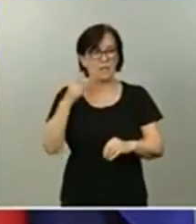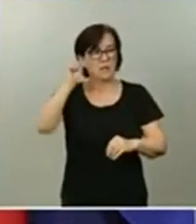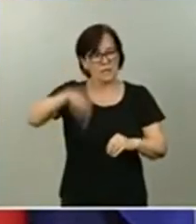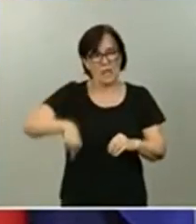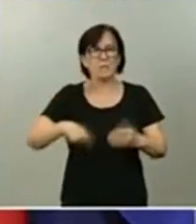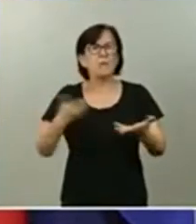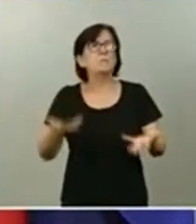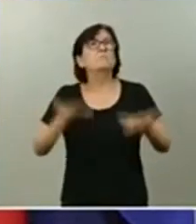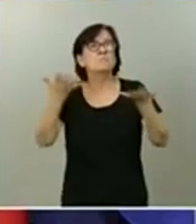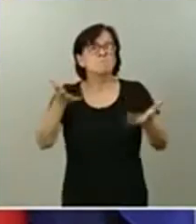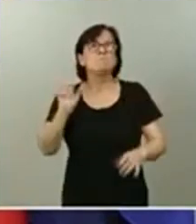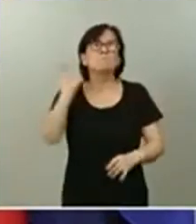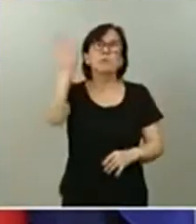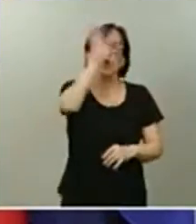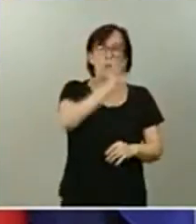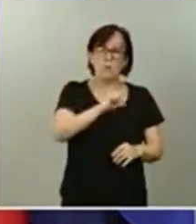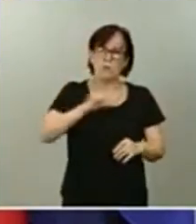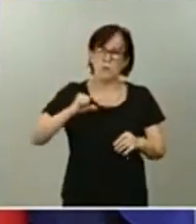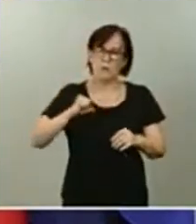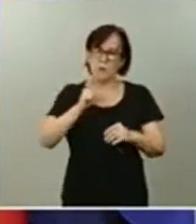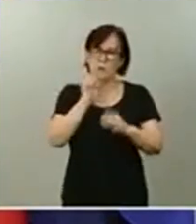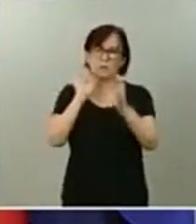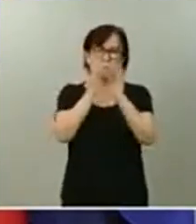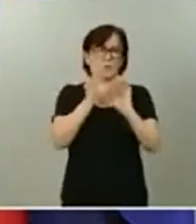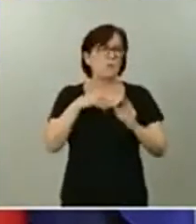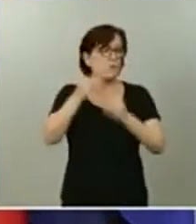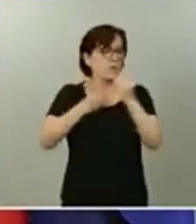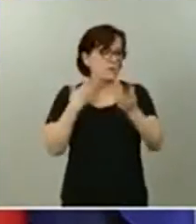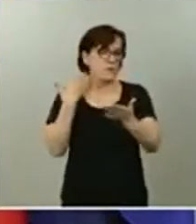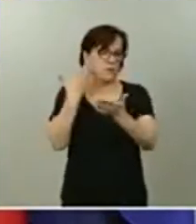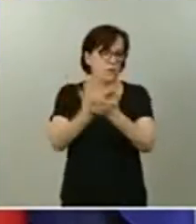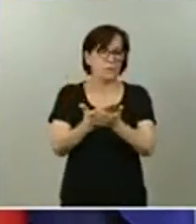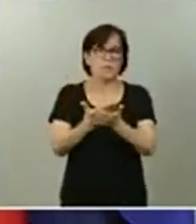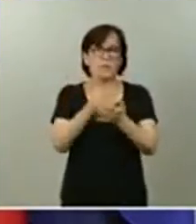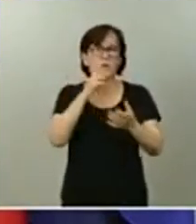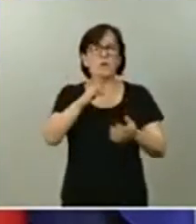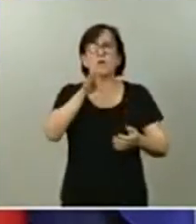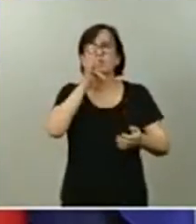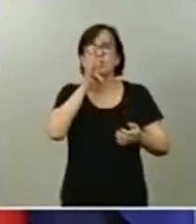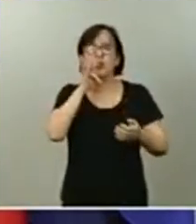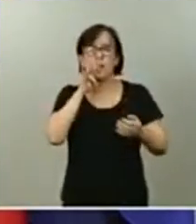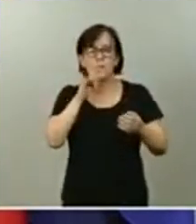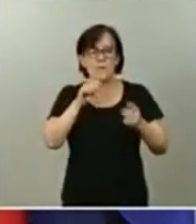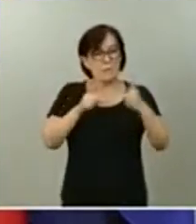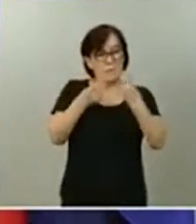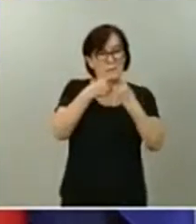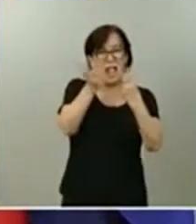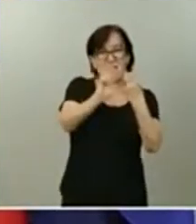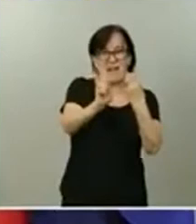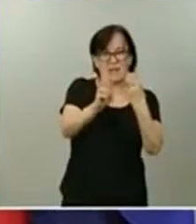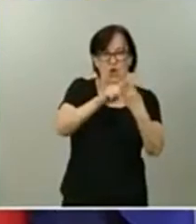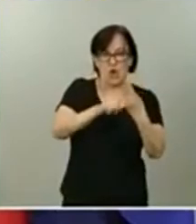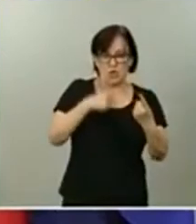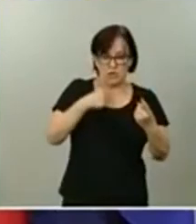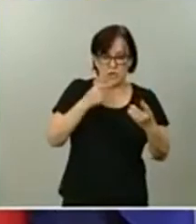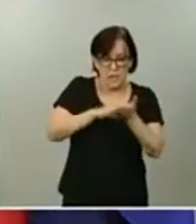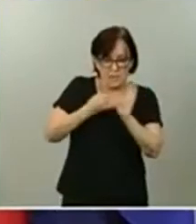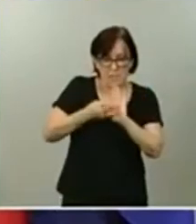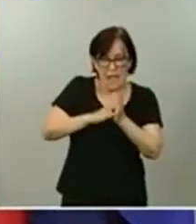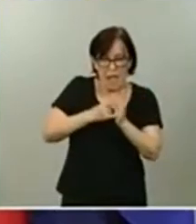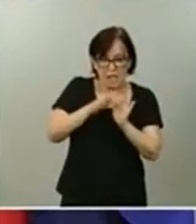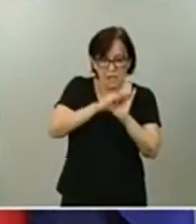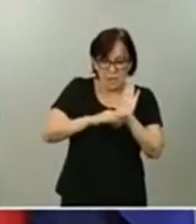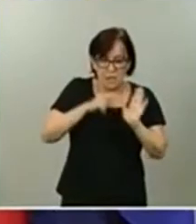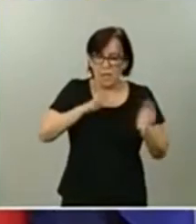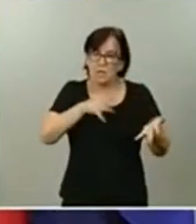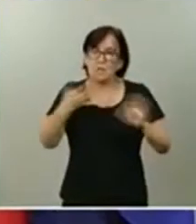de las comunidades autónomas. Van a hacer sus aportaciones. Es todavía una primera versión de este plan. Está sometido ahora a